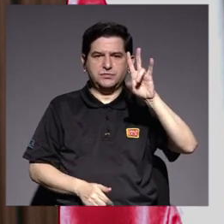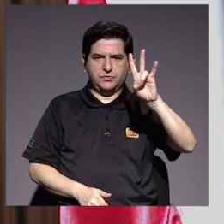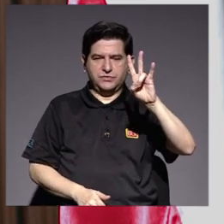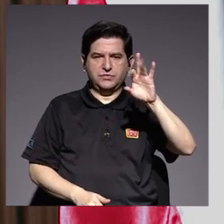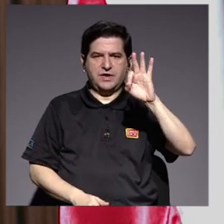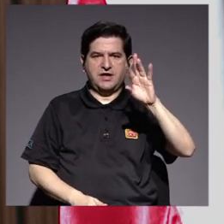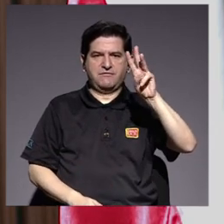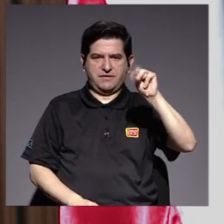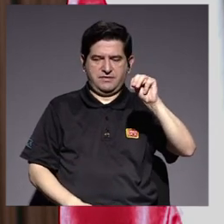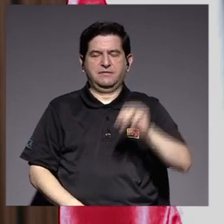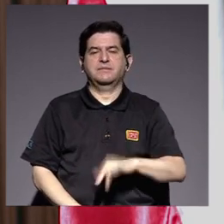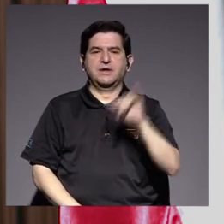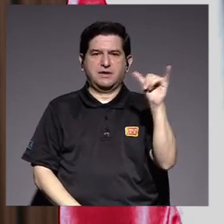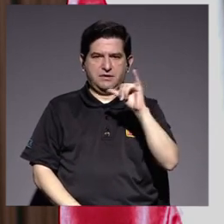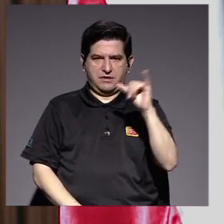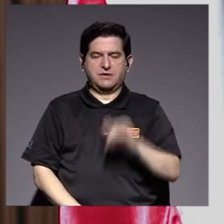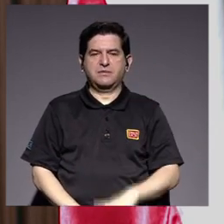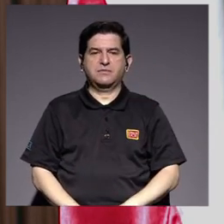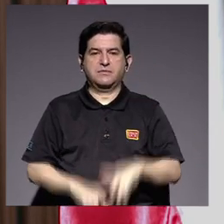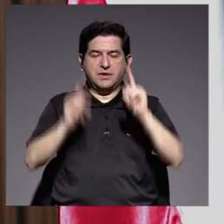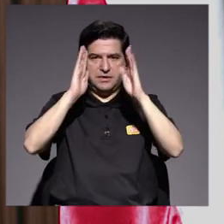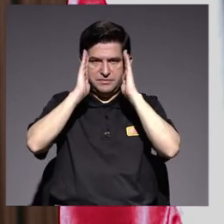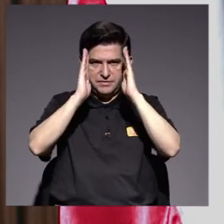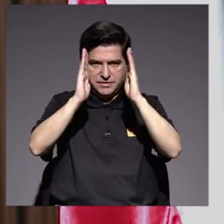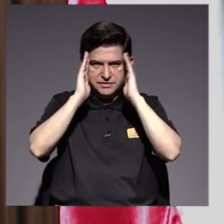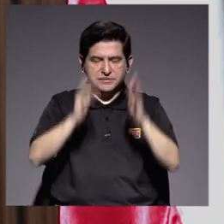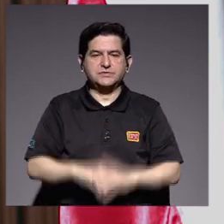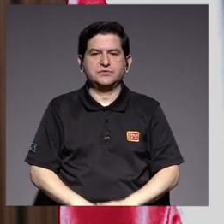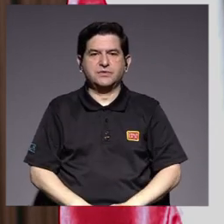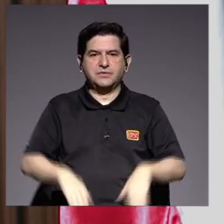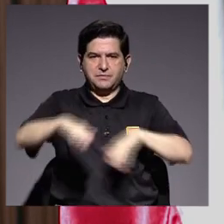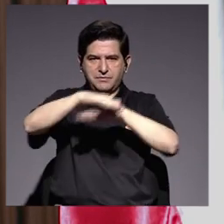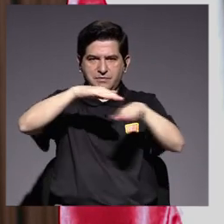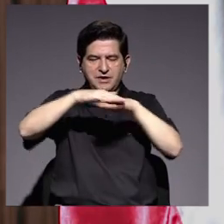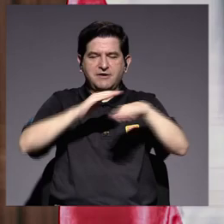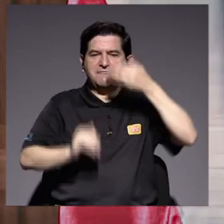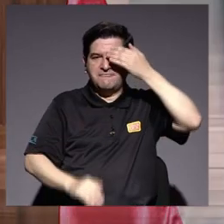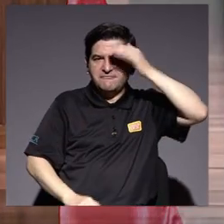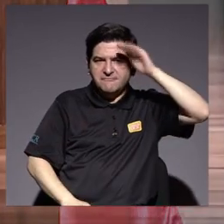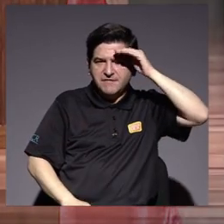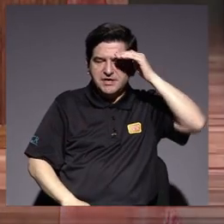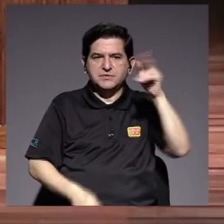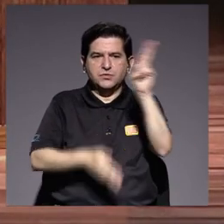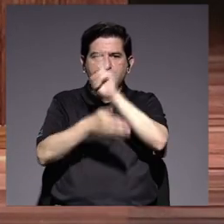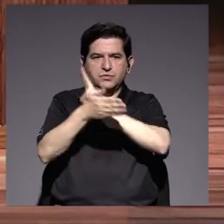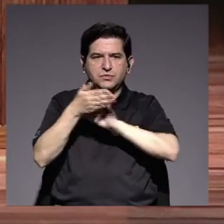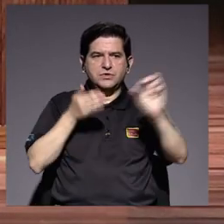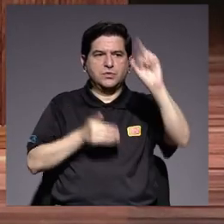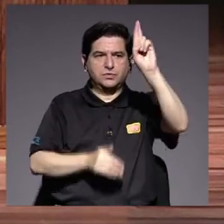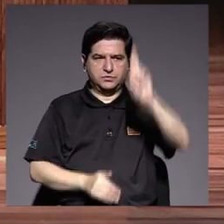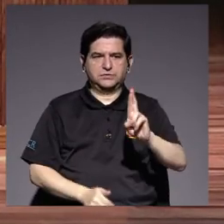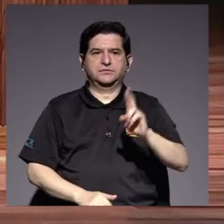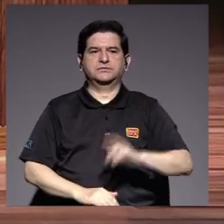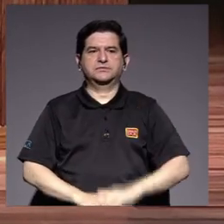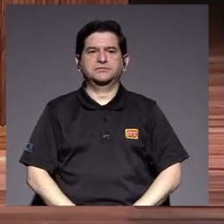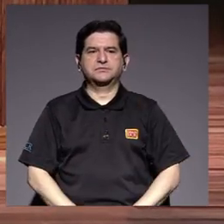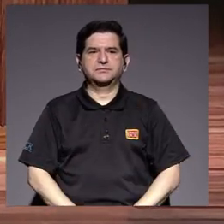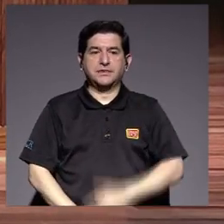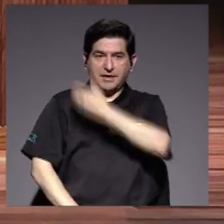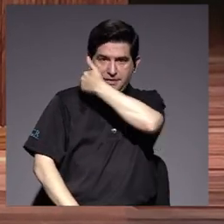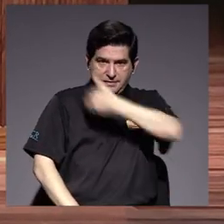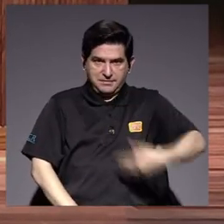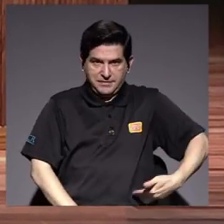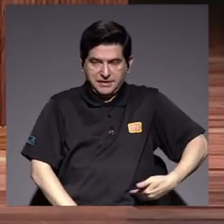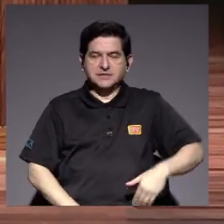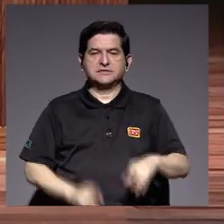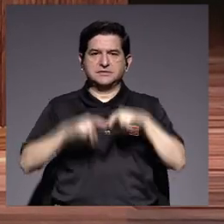FM, así como también para quienes nos siguen a través de la plataforma de Facebook de la Universidad de Costa Rica. Preside esta